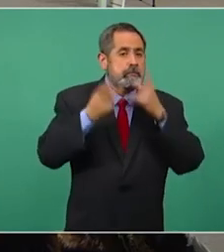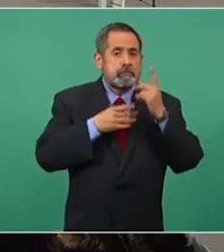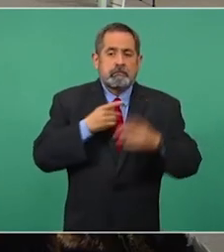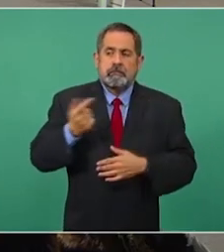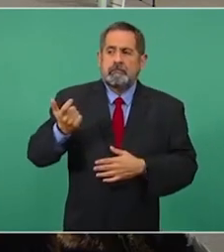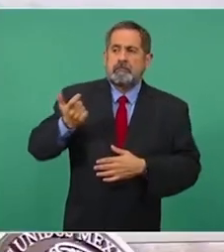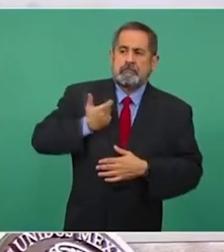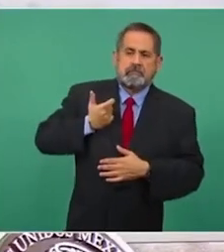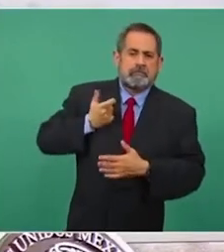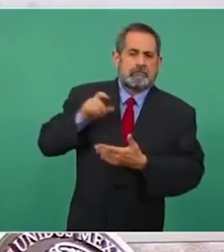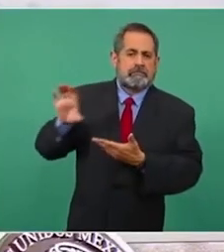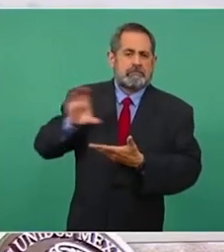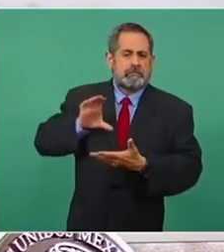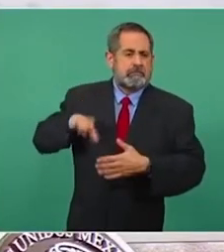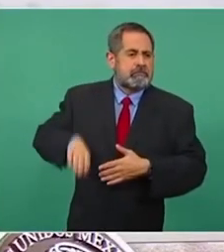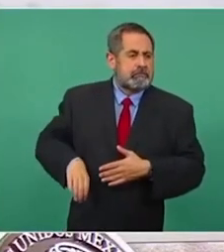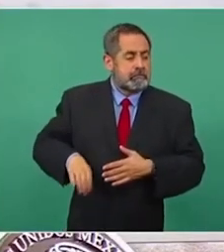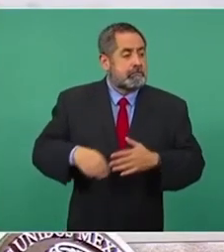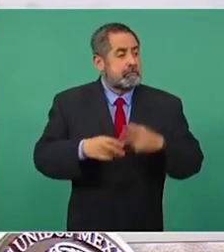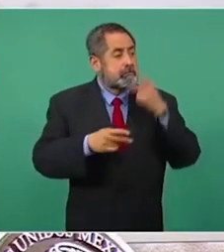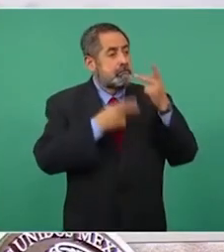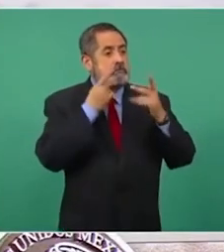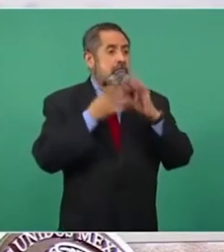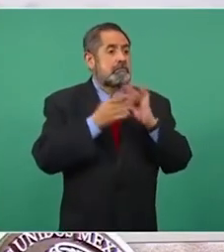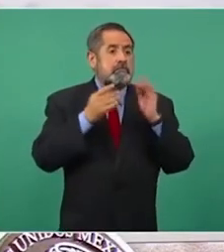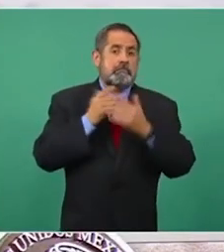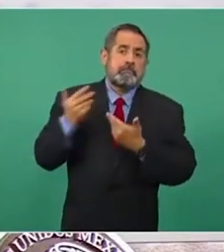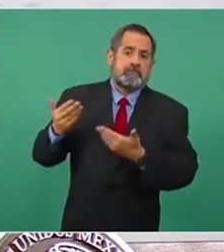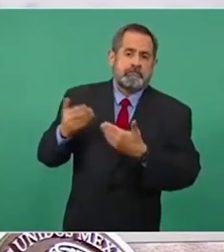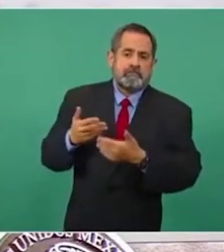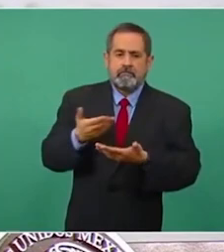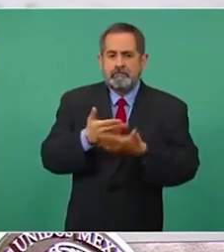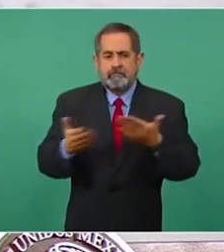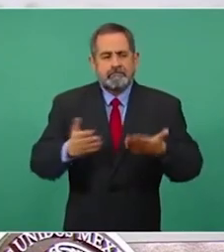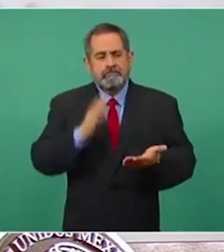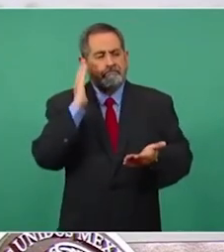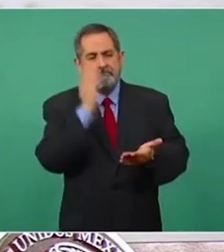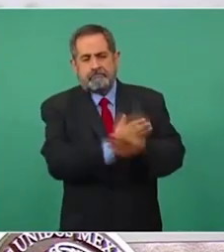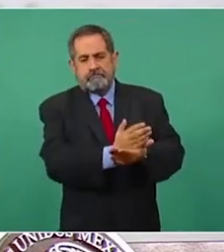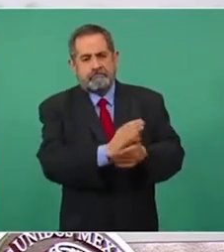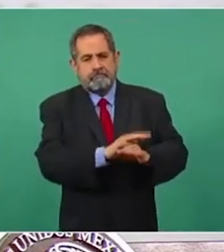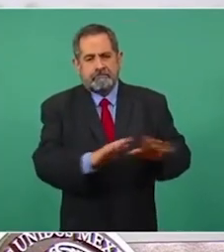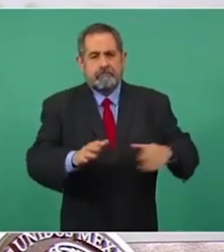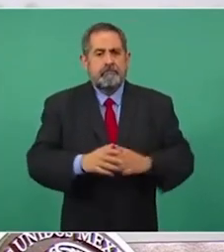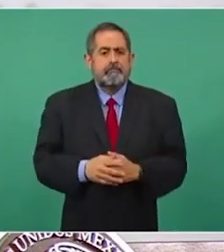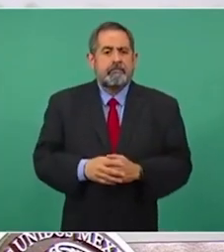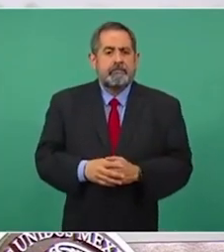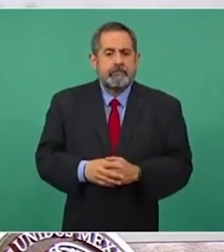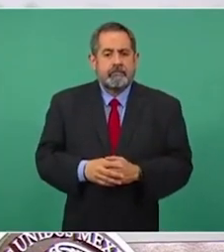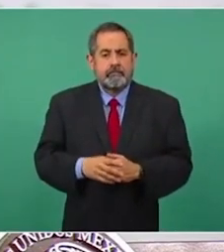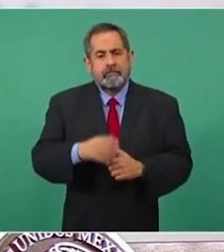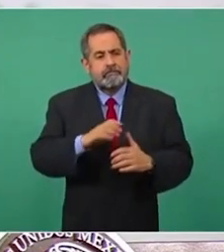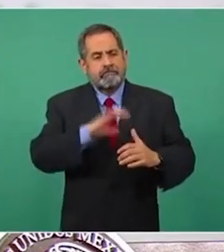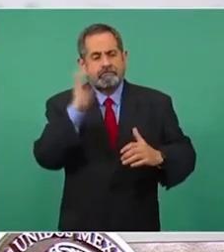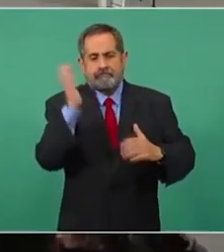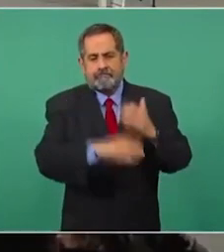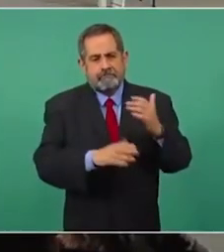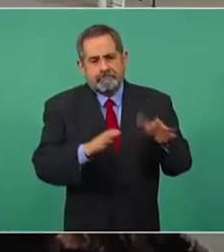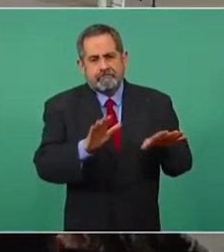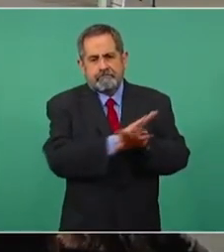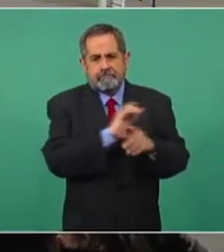de jugosas prebendas oficiales, hoy ya no es así, esto ya cambió.